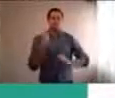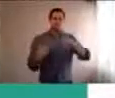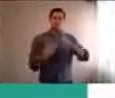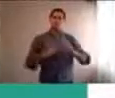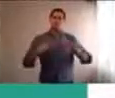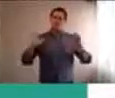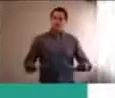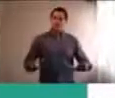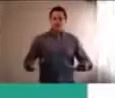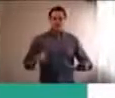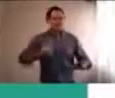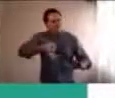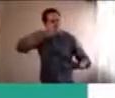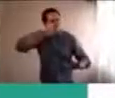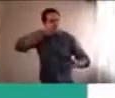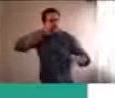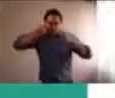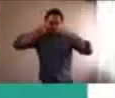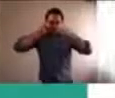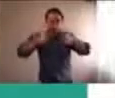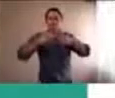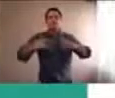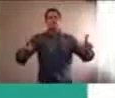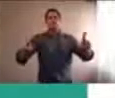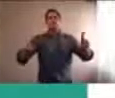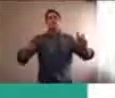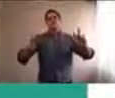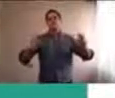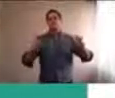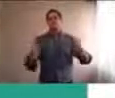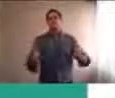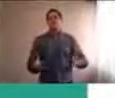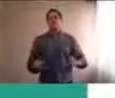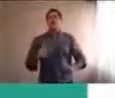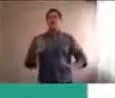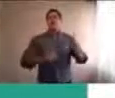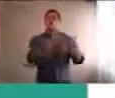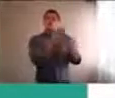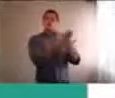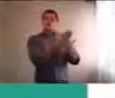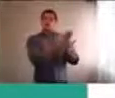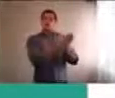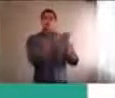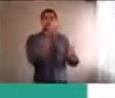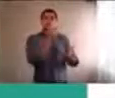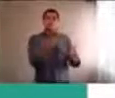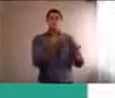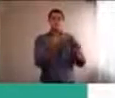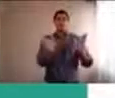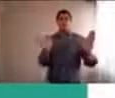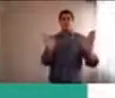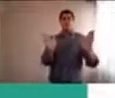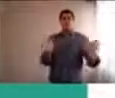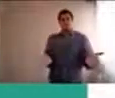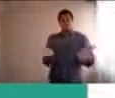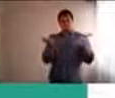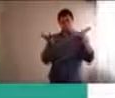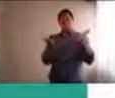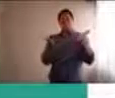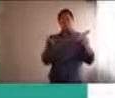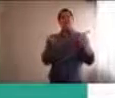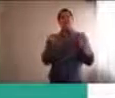Hay algunas escuelas que por suerte empezaron a darle más espacio a todo lo que tiene que ver con la educación emocional de forma